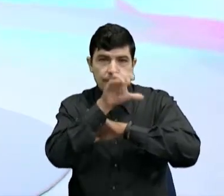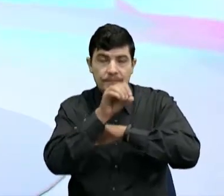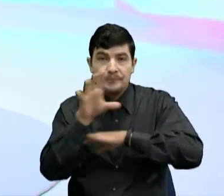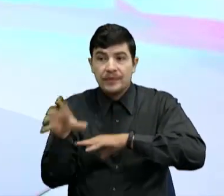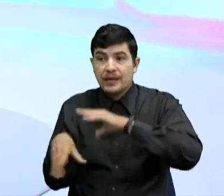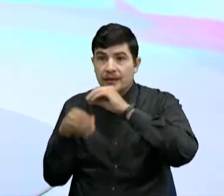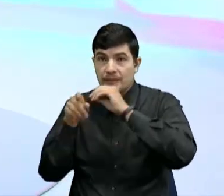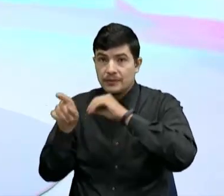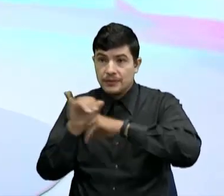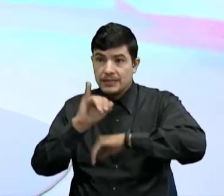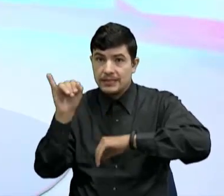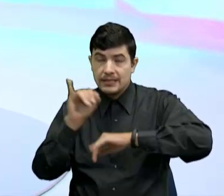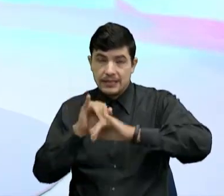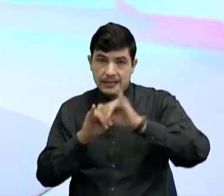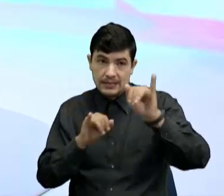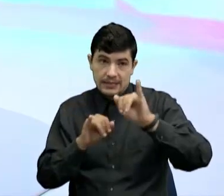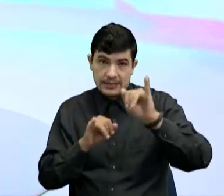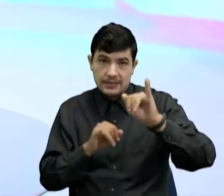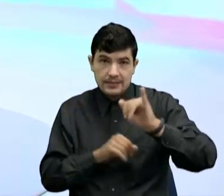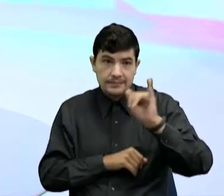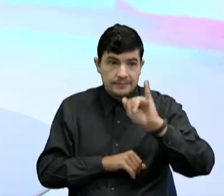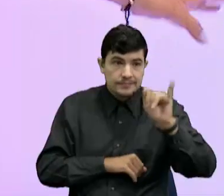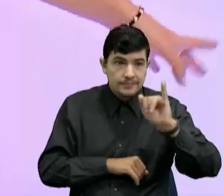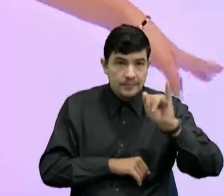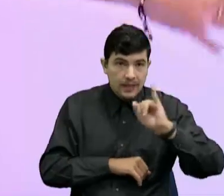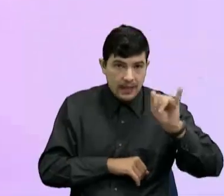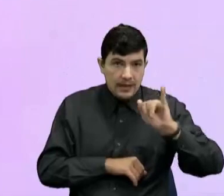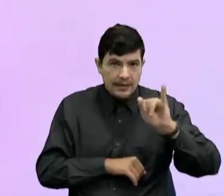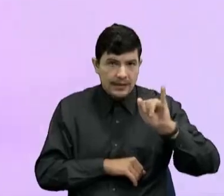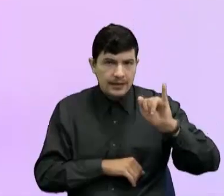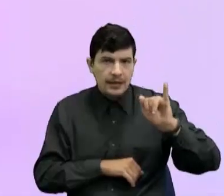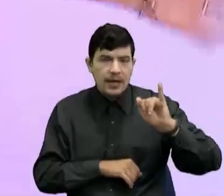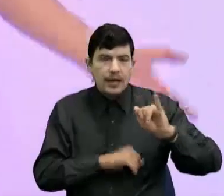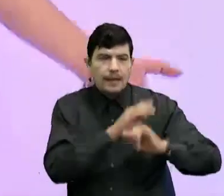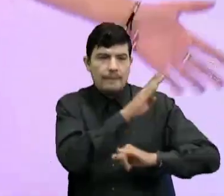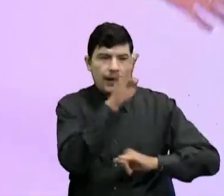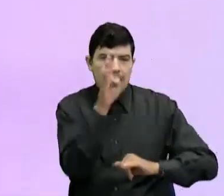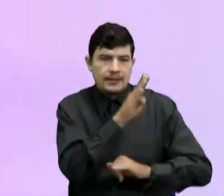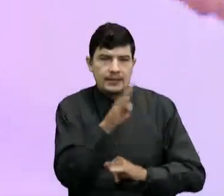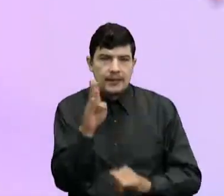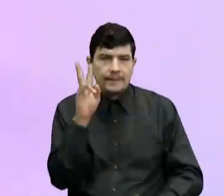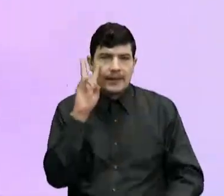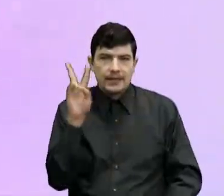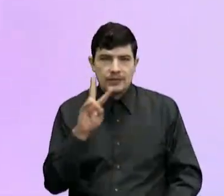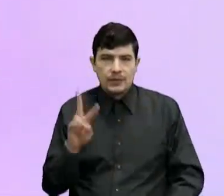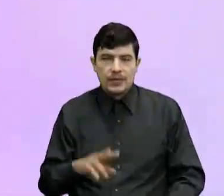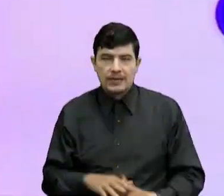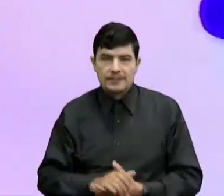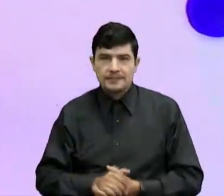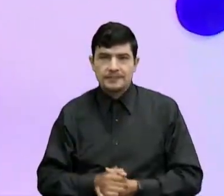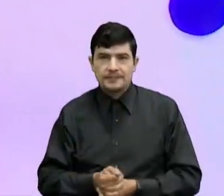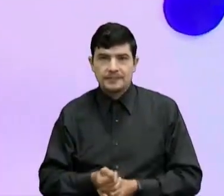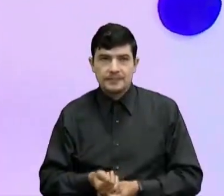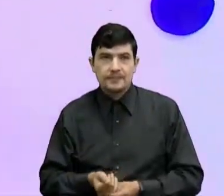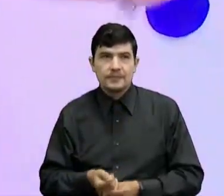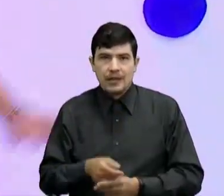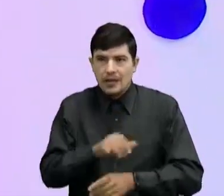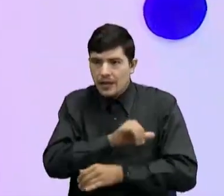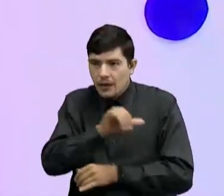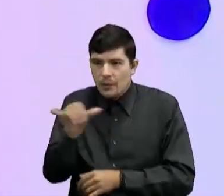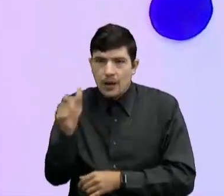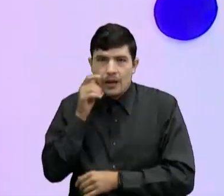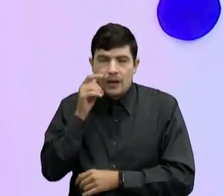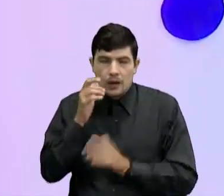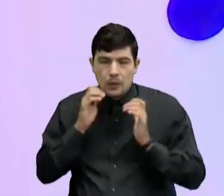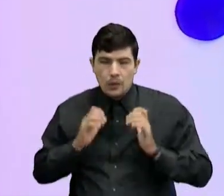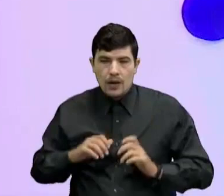izquierda Que es ya la frontera Se ve el oliente Con Venezuela Entre Brasil Y Venezuela ¿Cierto? Es como Como un cuerpo humano Literal